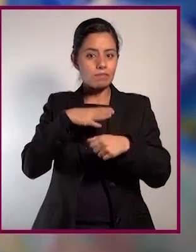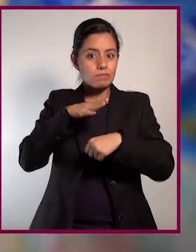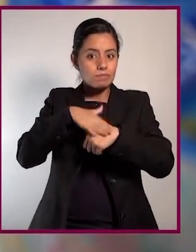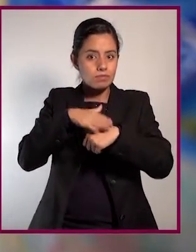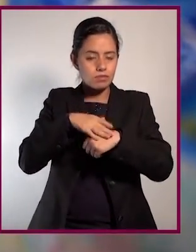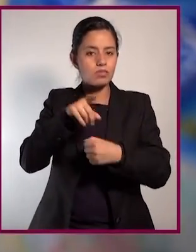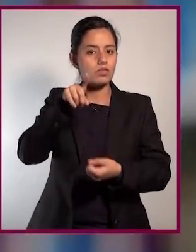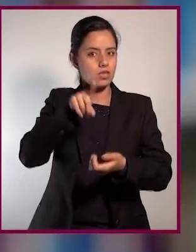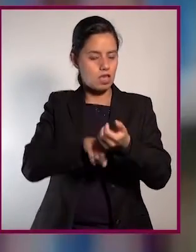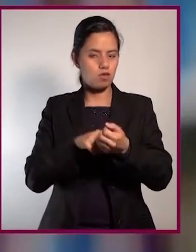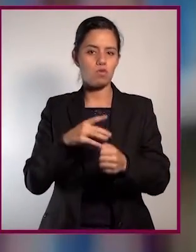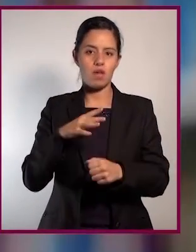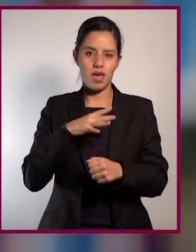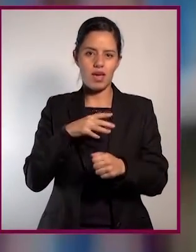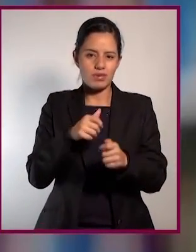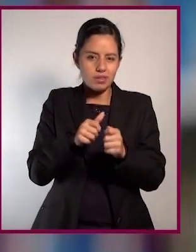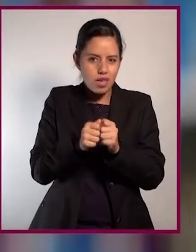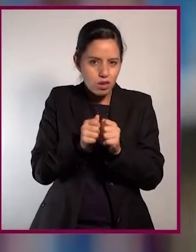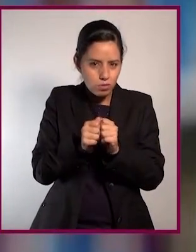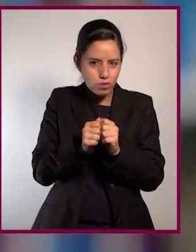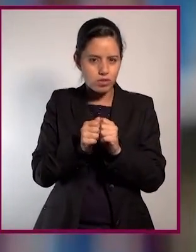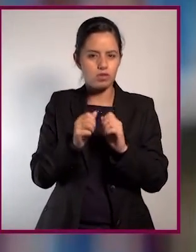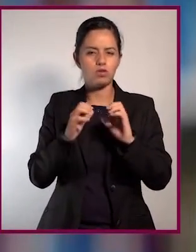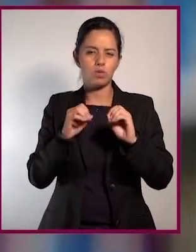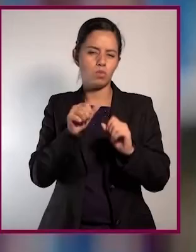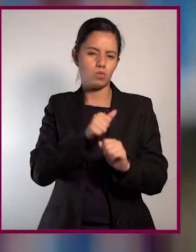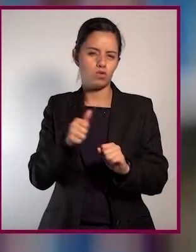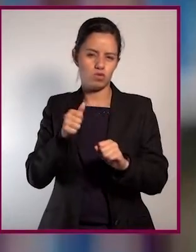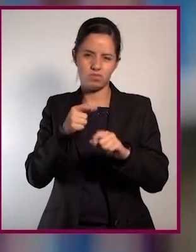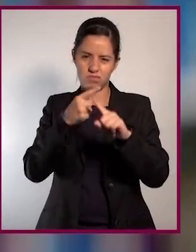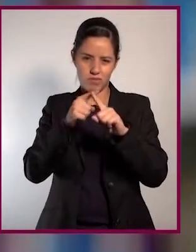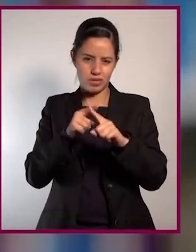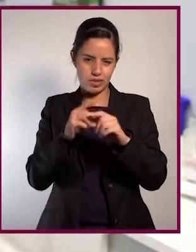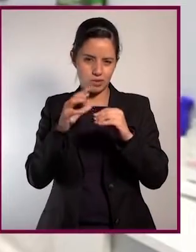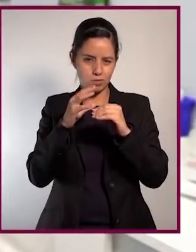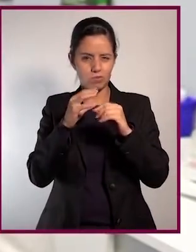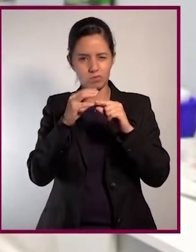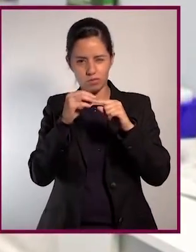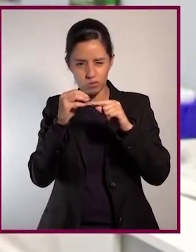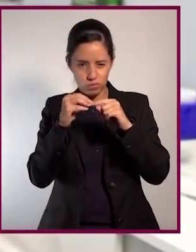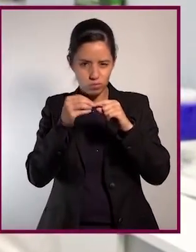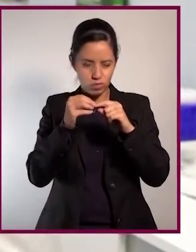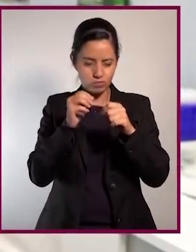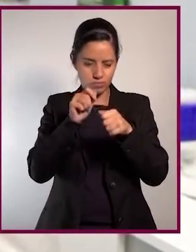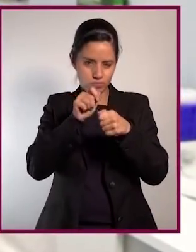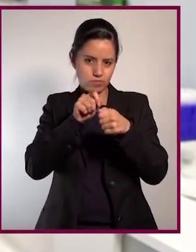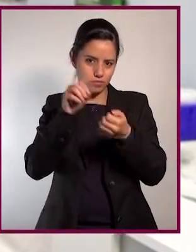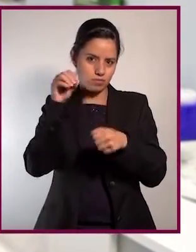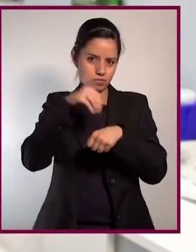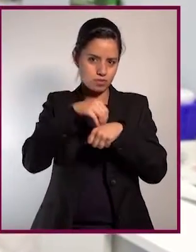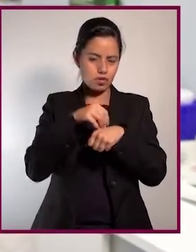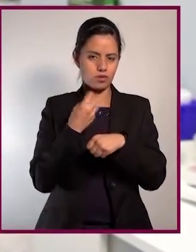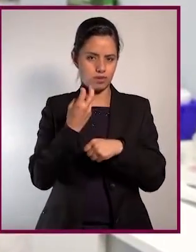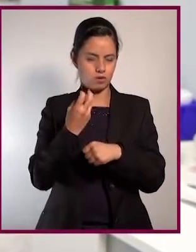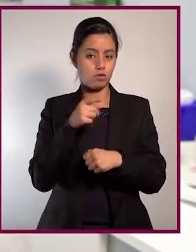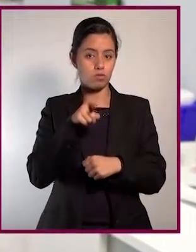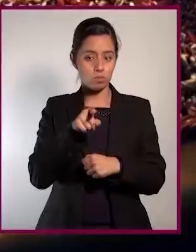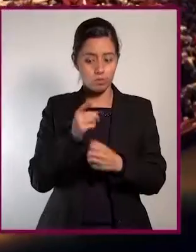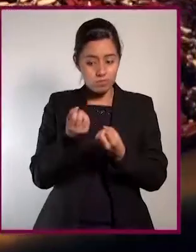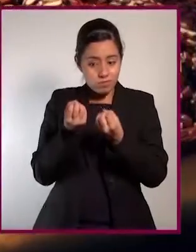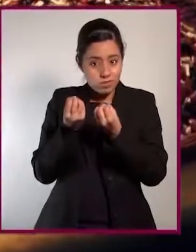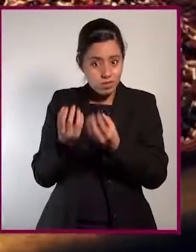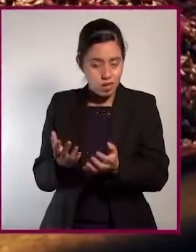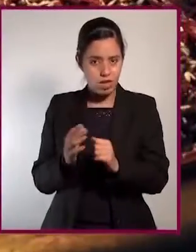muchos productos se advierte la presencia o contacto con nueces o cacahuates. Es por esto que los médicos recomiendan